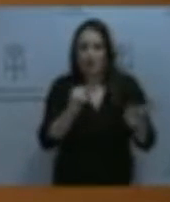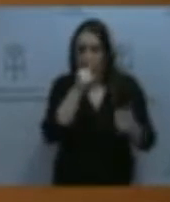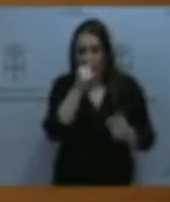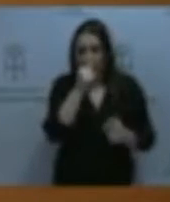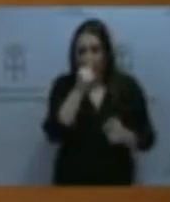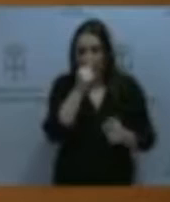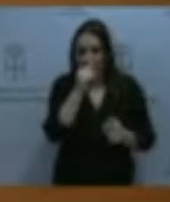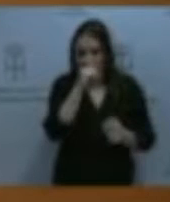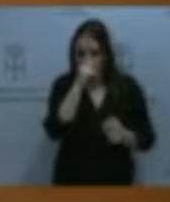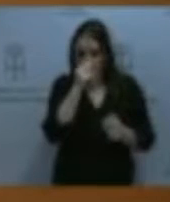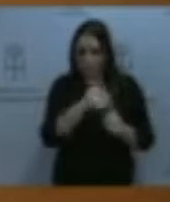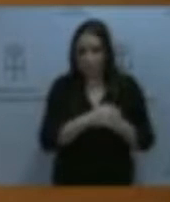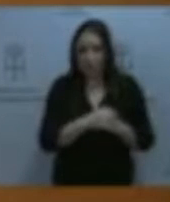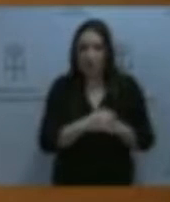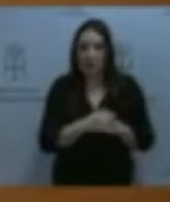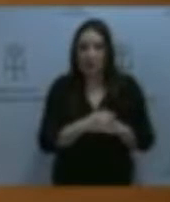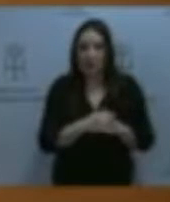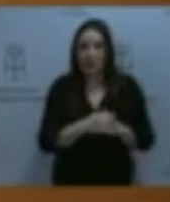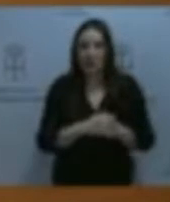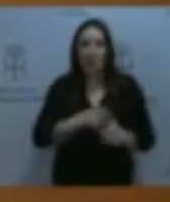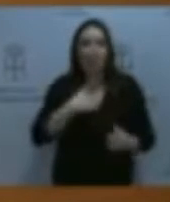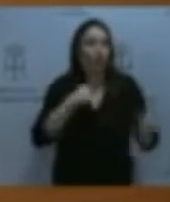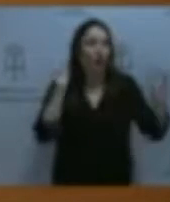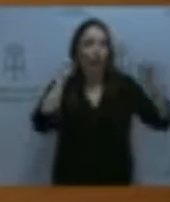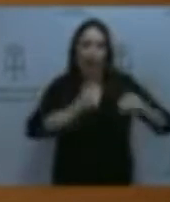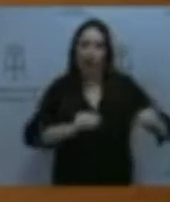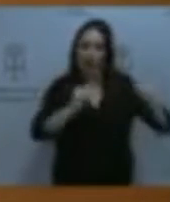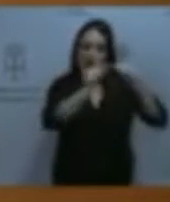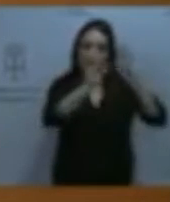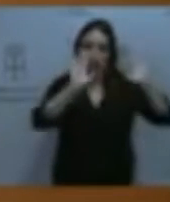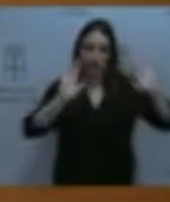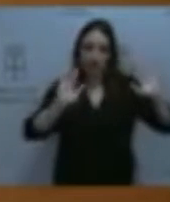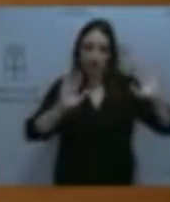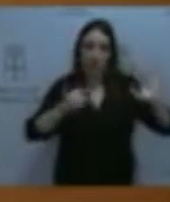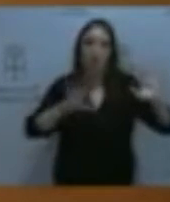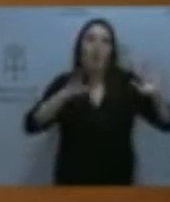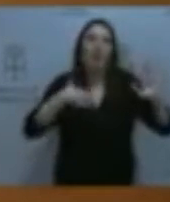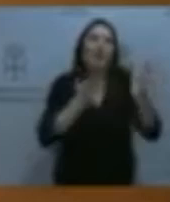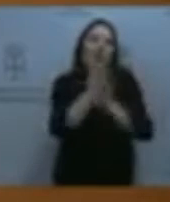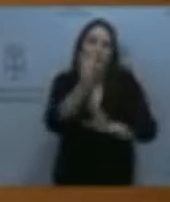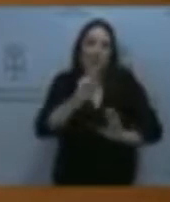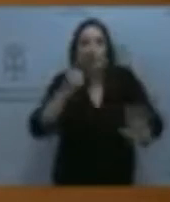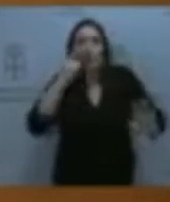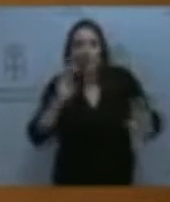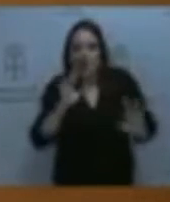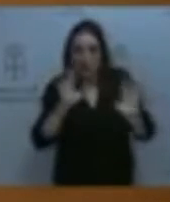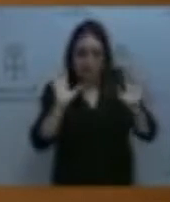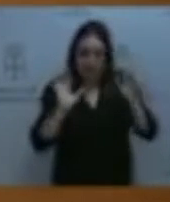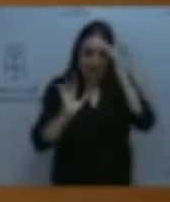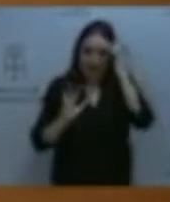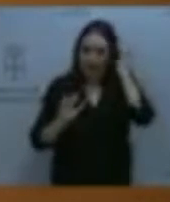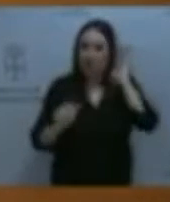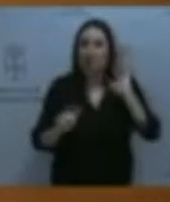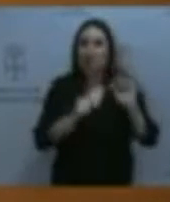sin que sirva de precedente, estoy totalmente de acuerdo con usted. Sin que sirva de precedente, a ser que después tengamos